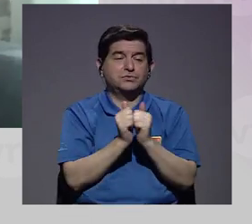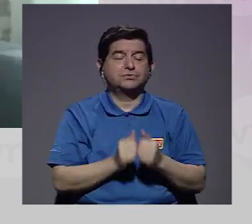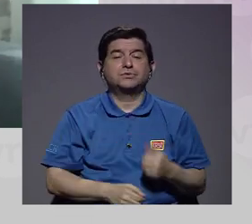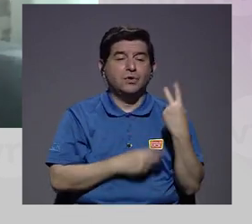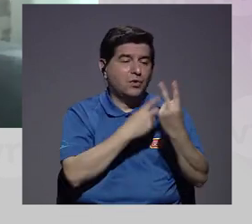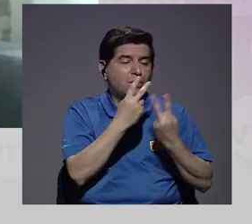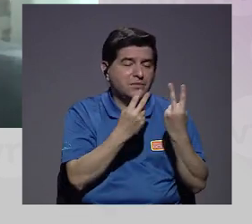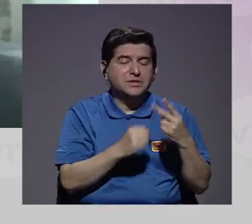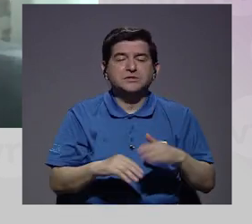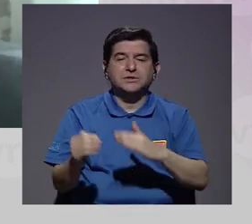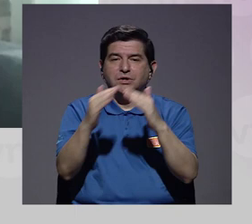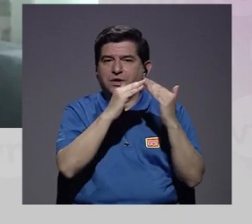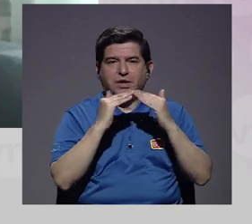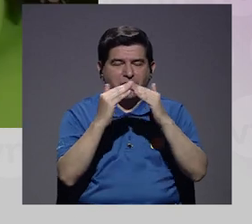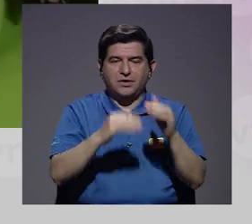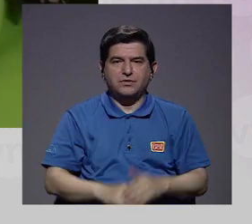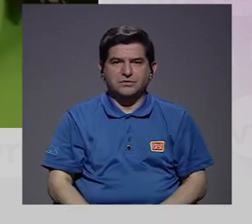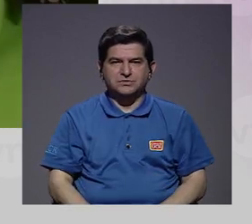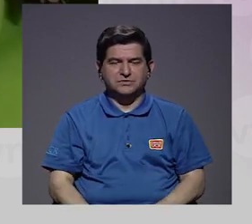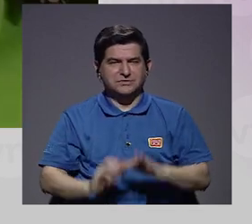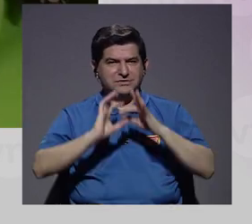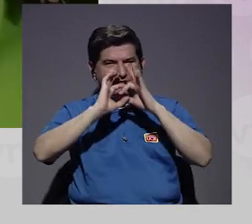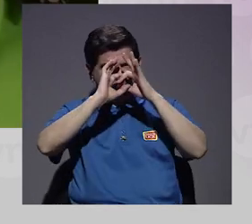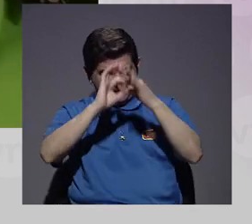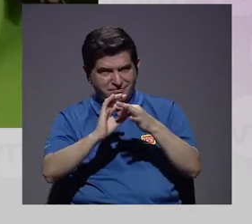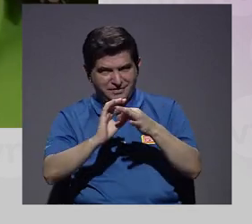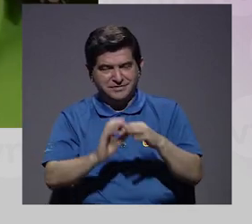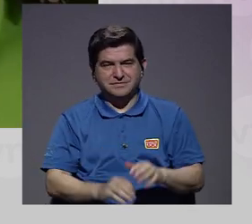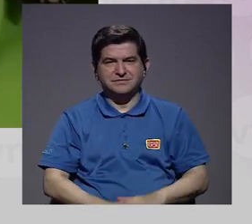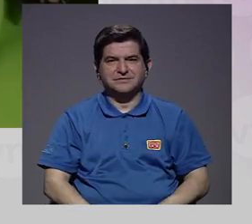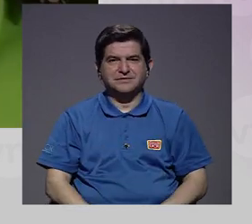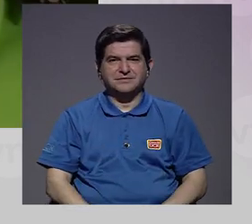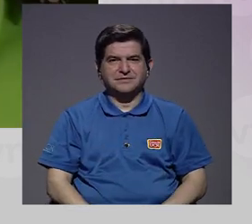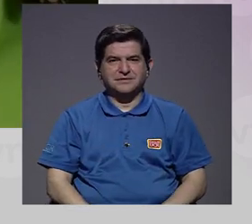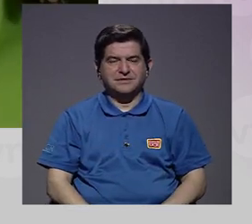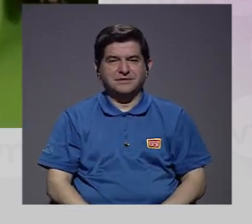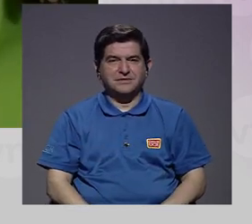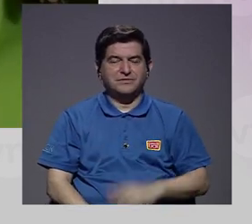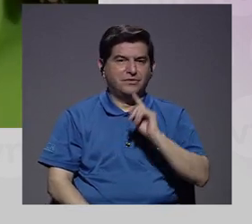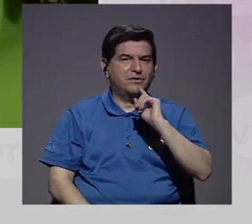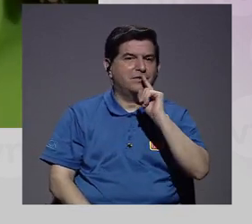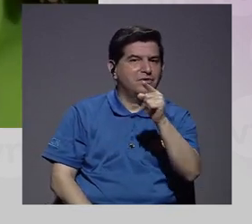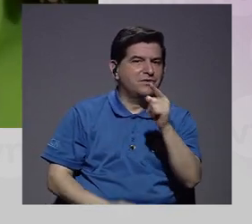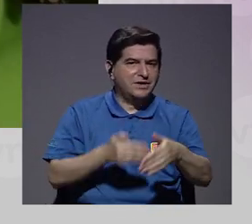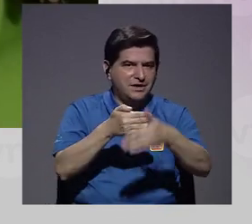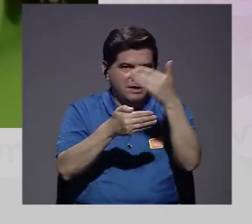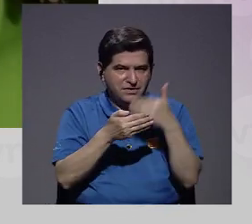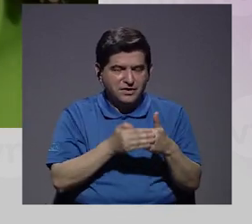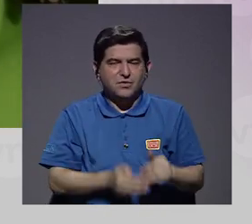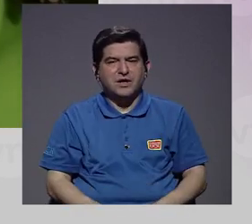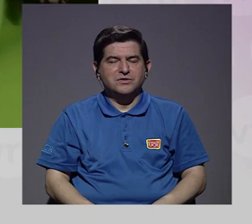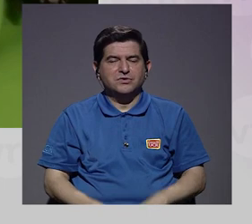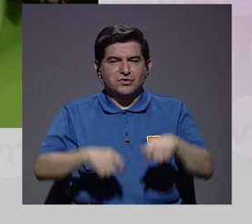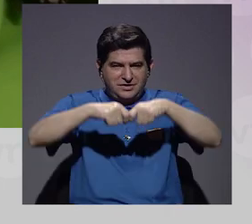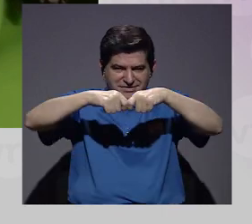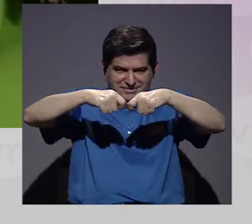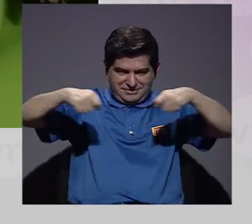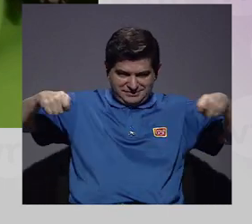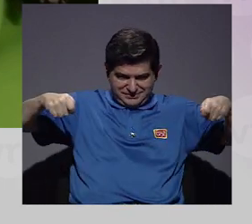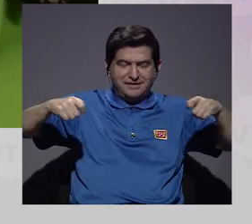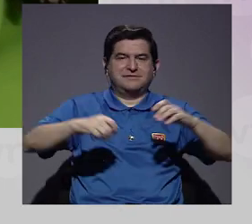¿verdad? Con el vecindario, con la comunidad. A propósito de lo que, de esto que usted estaba hablando de, sí, de